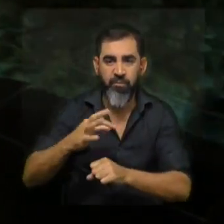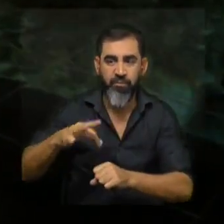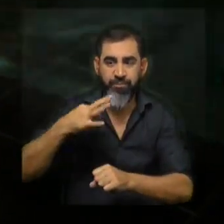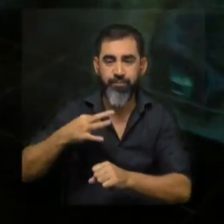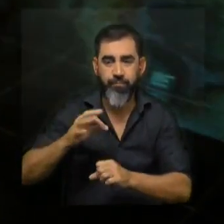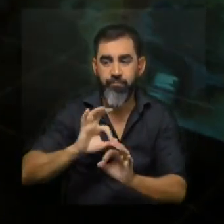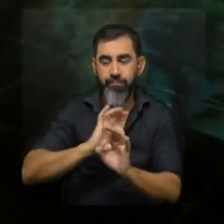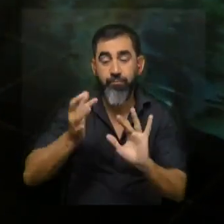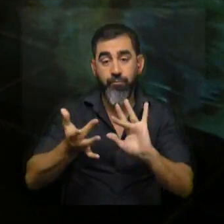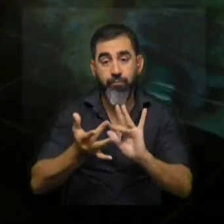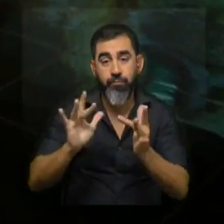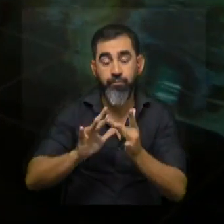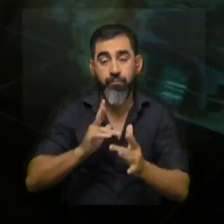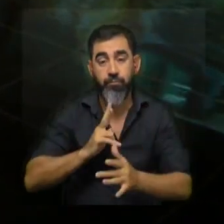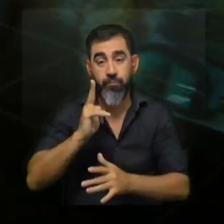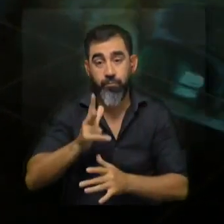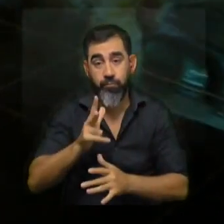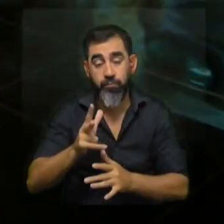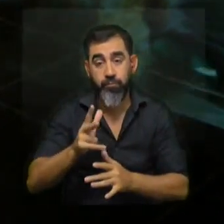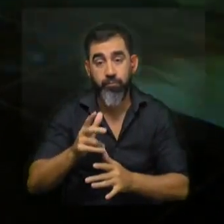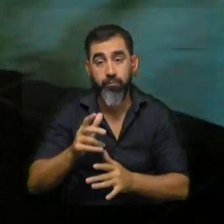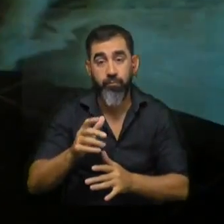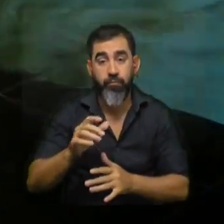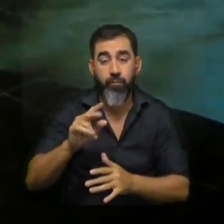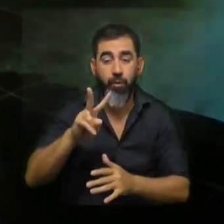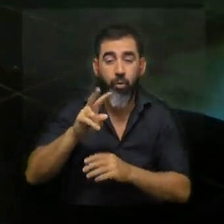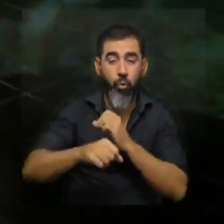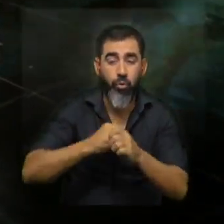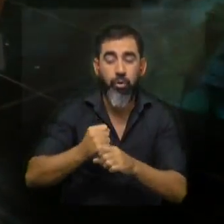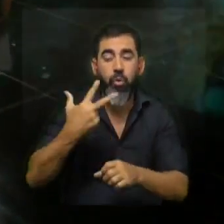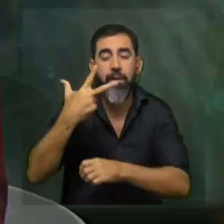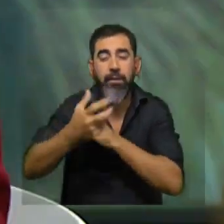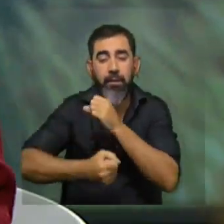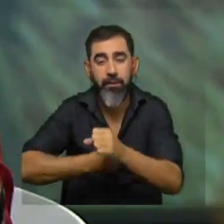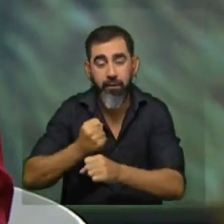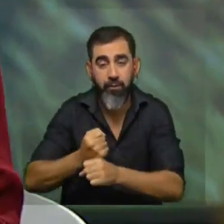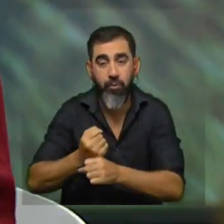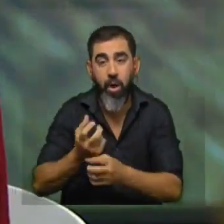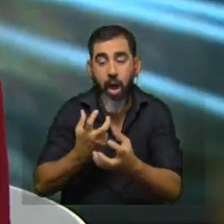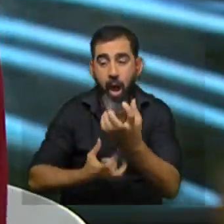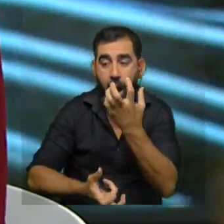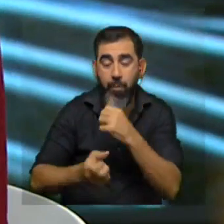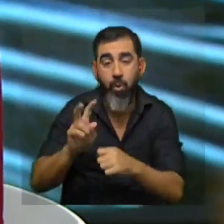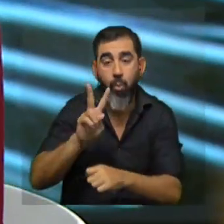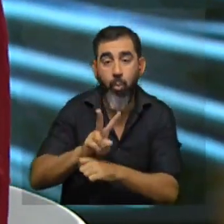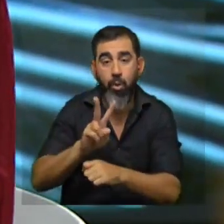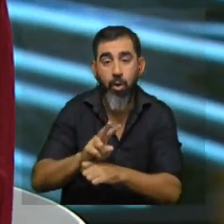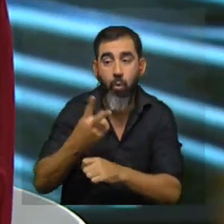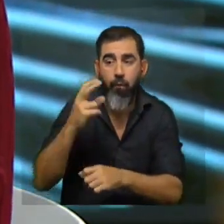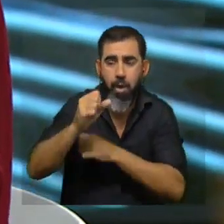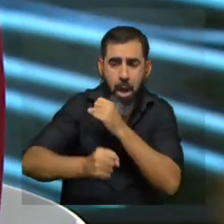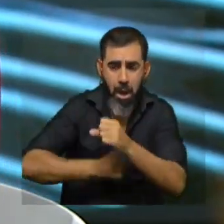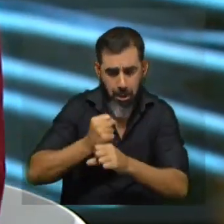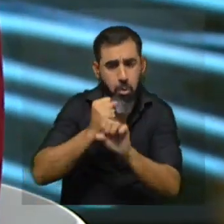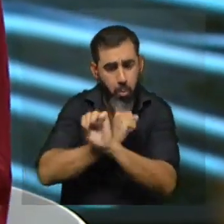cero contacto humano y medicina preventiva viven dos, tres años cuatro y un animal bien cuidado un gato bien cuidado puede vivir 20 años